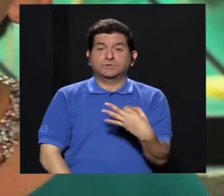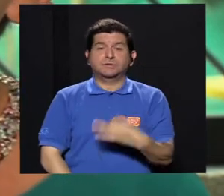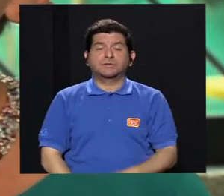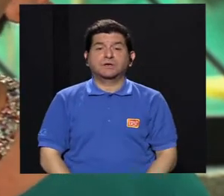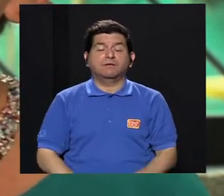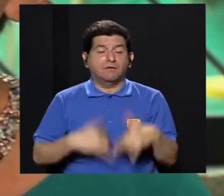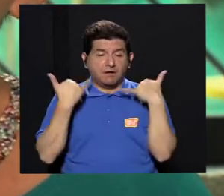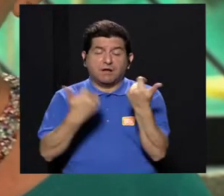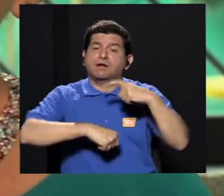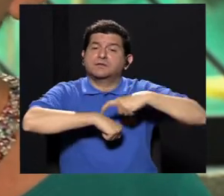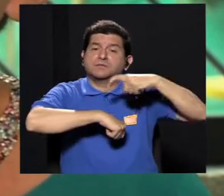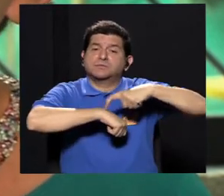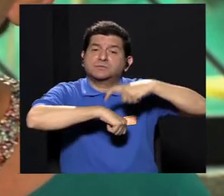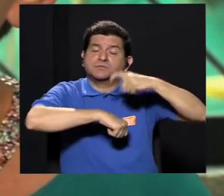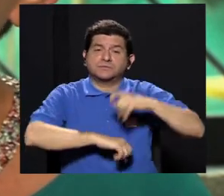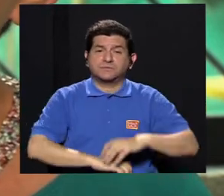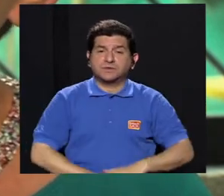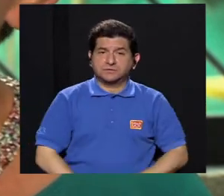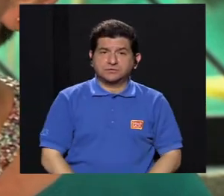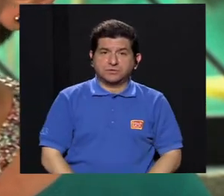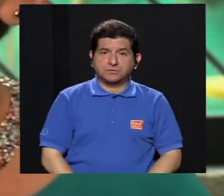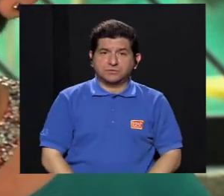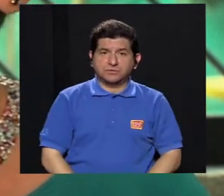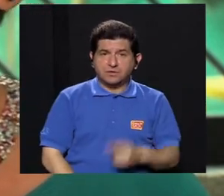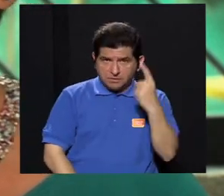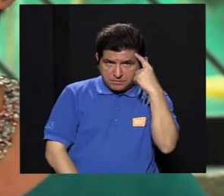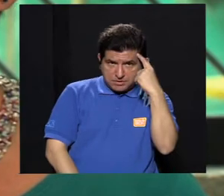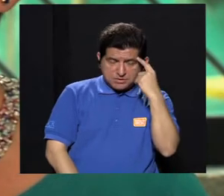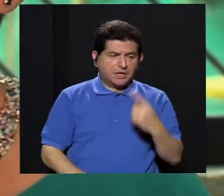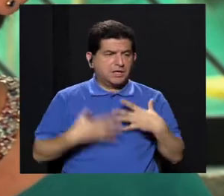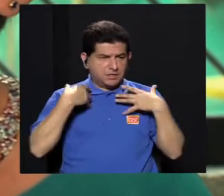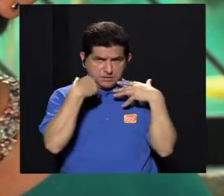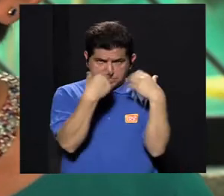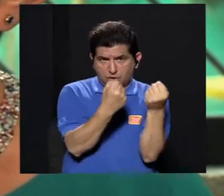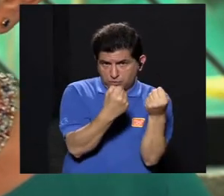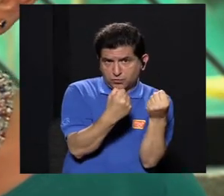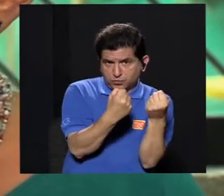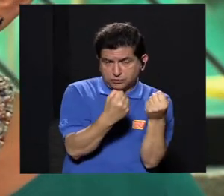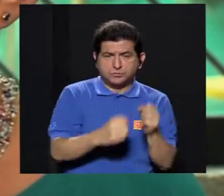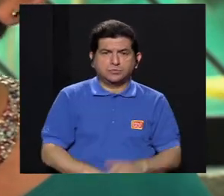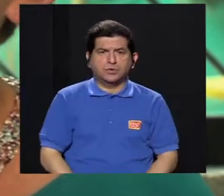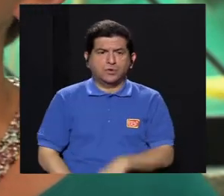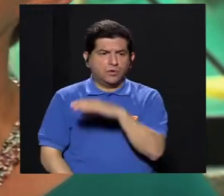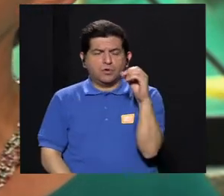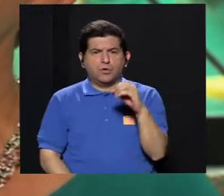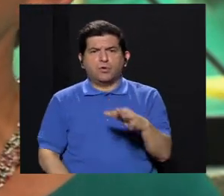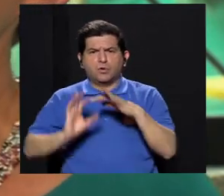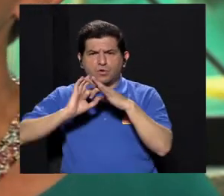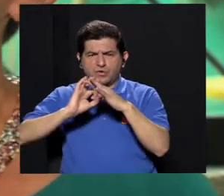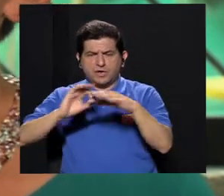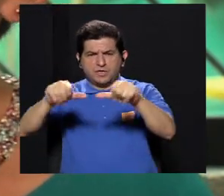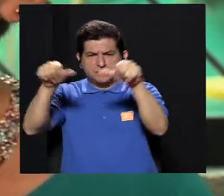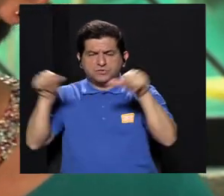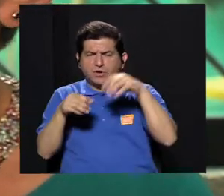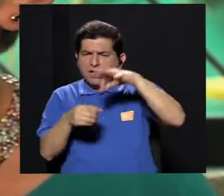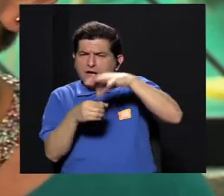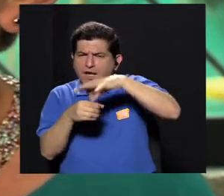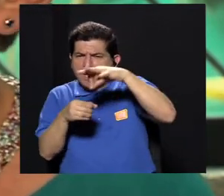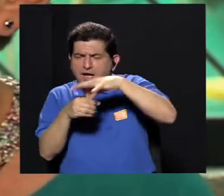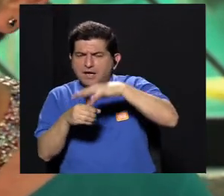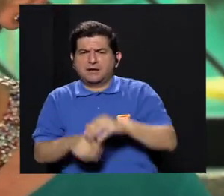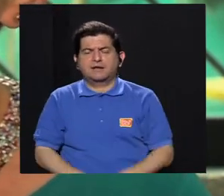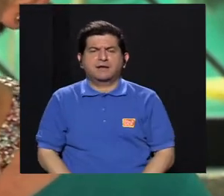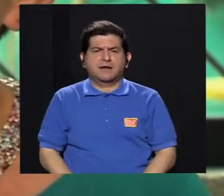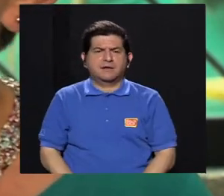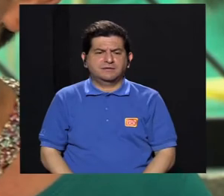¿verdad? Y yo creo que actualmente en cuanto a salud, en cuanto a aspectos